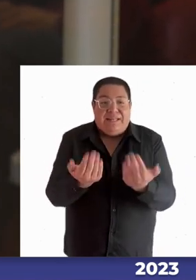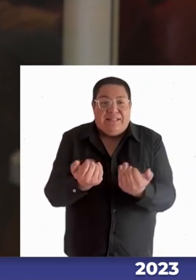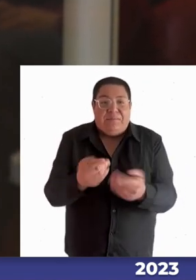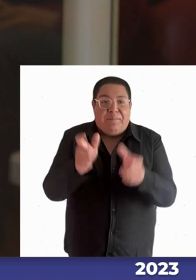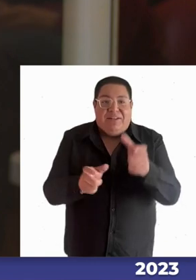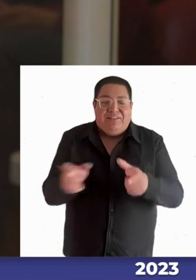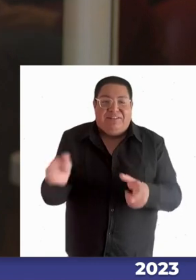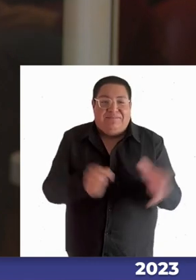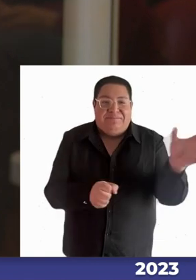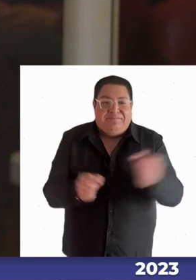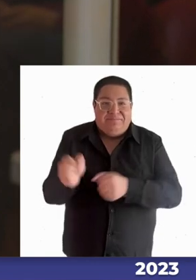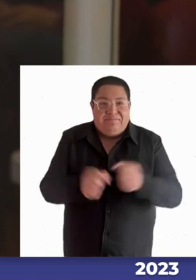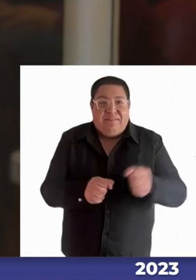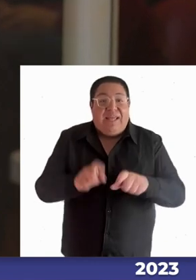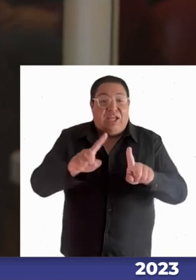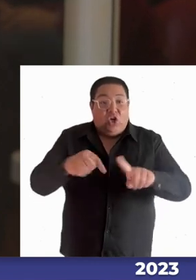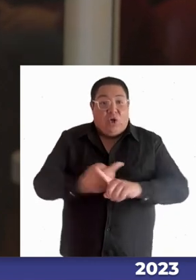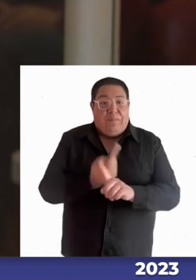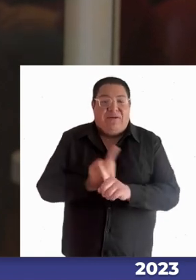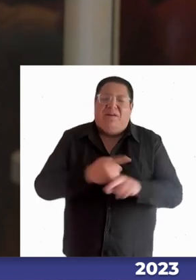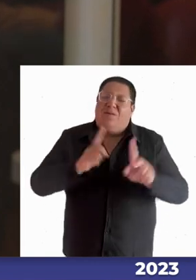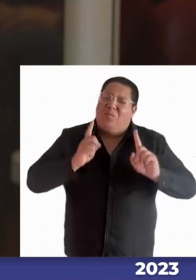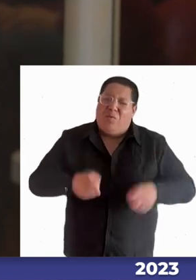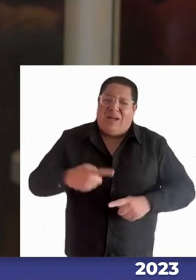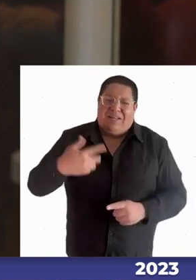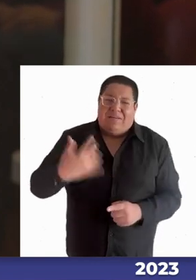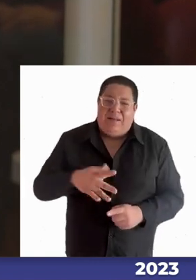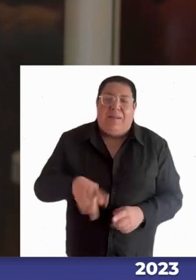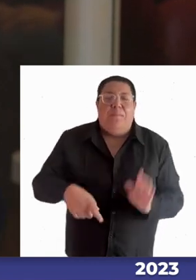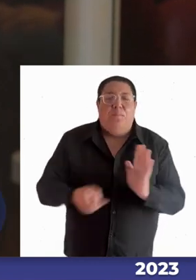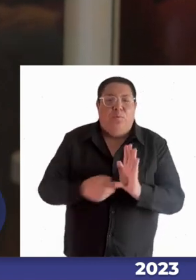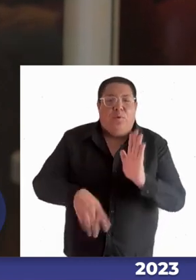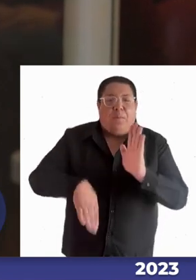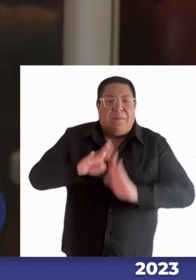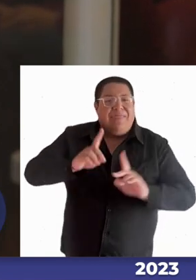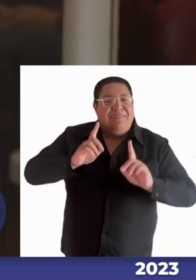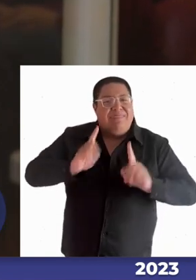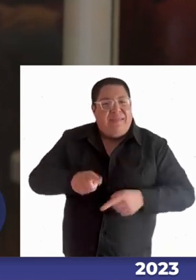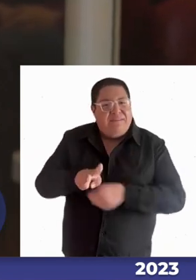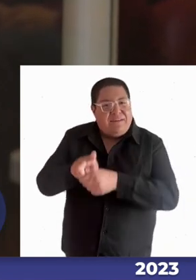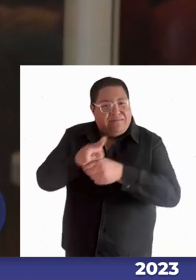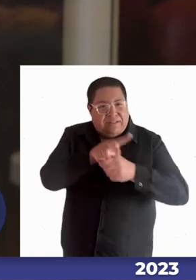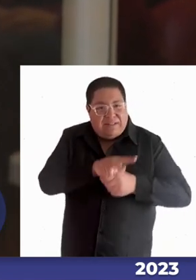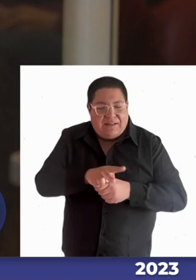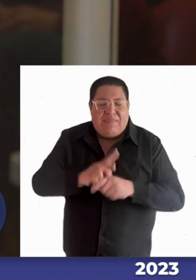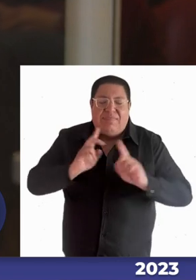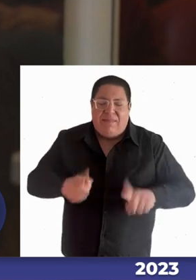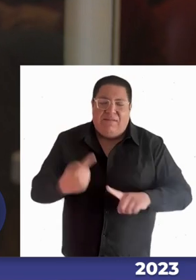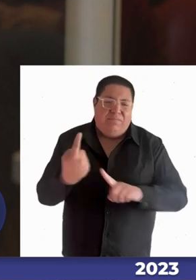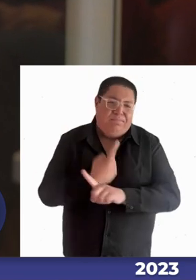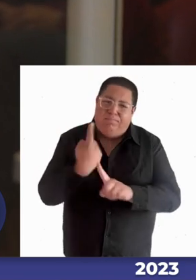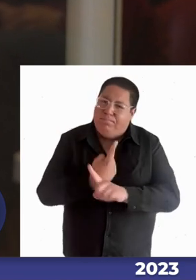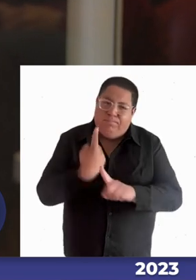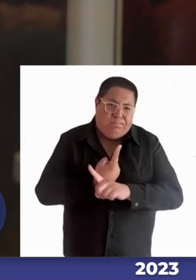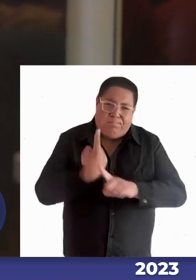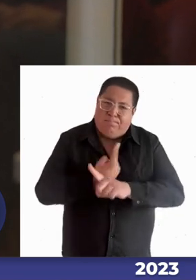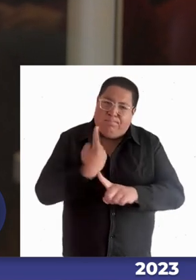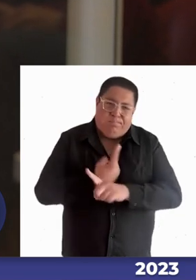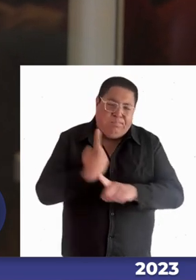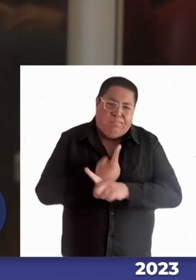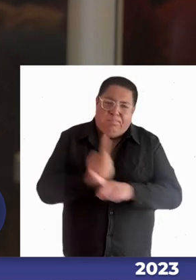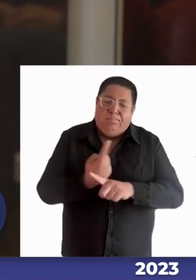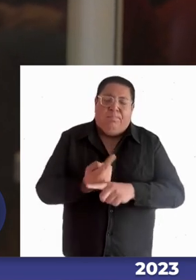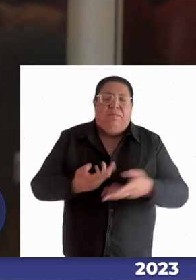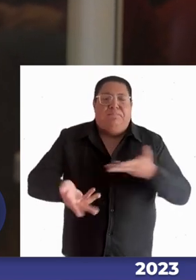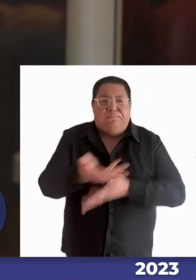discapacidad a la conversación creo que es fundamental mayor fiscalización y hablar hablar sobre esta temática e ir avanzando